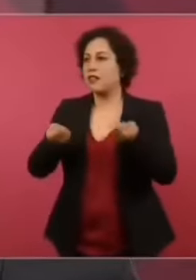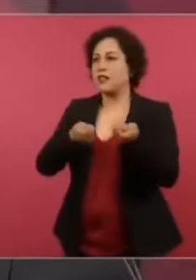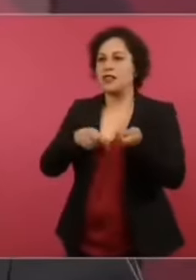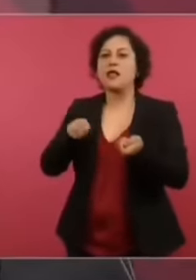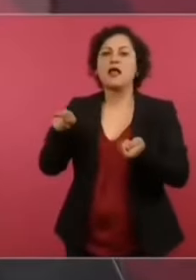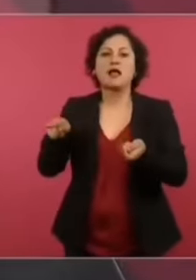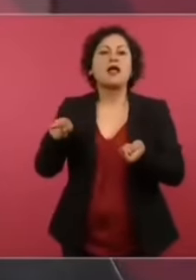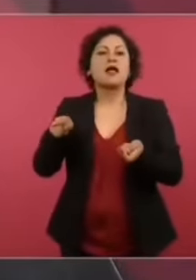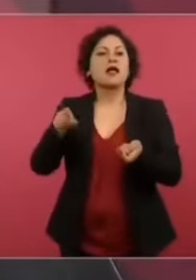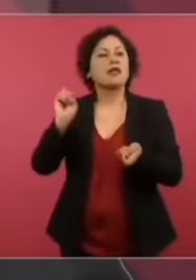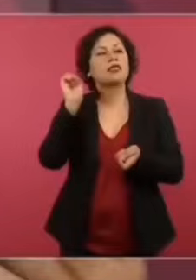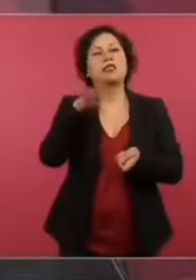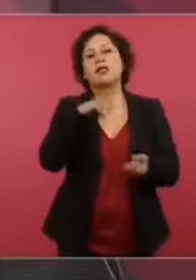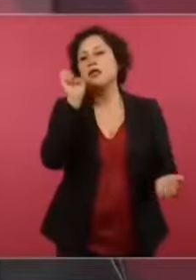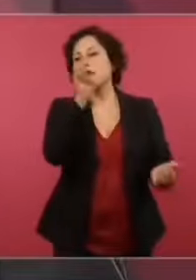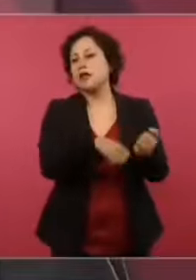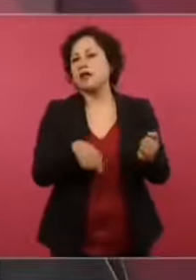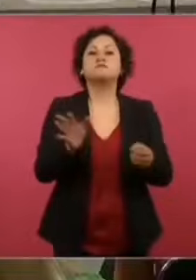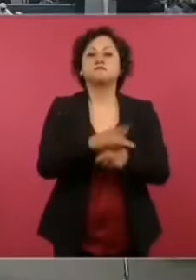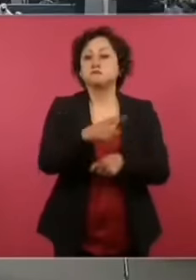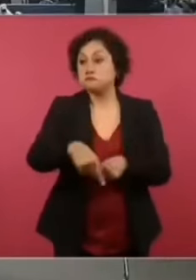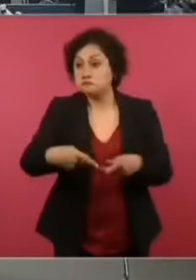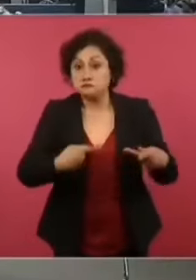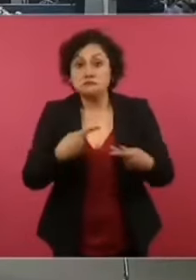podían engañar, pero ahora no.